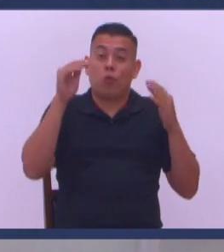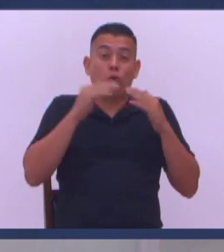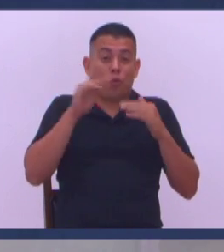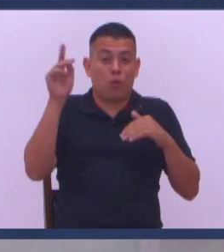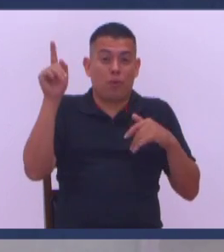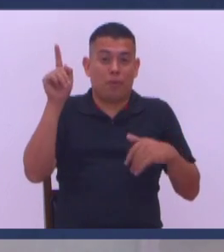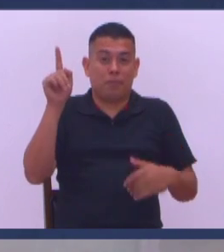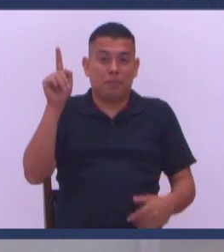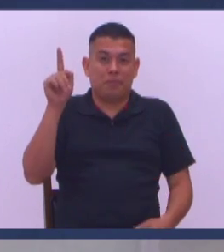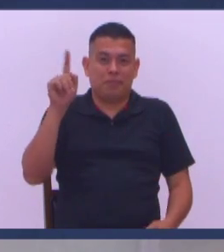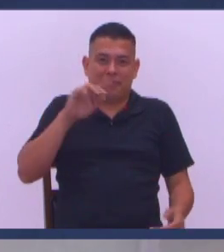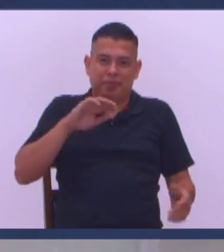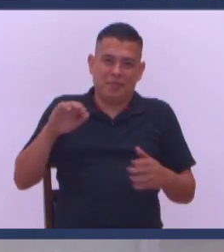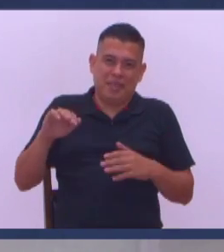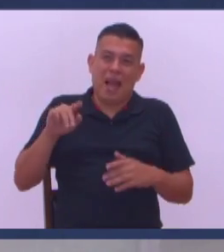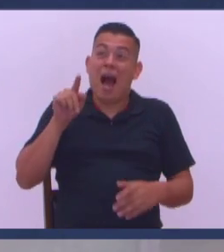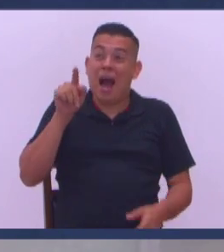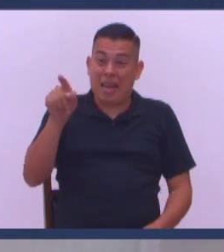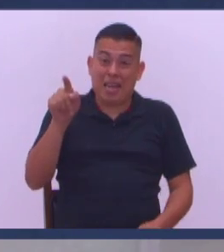Entonces el día de la boda